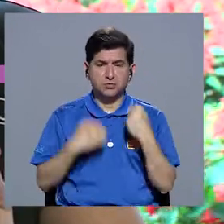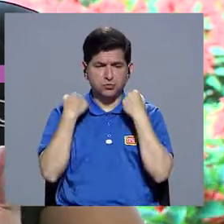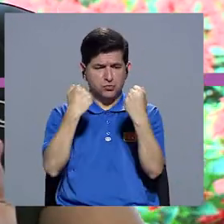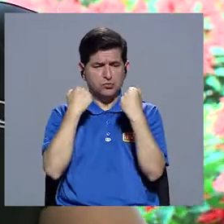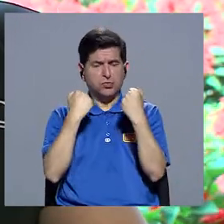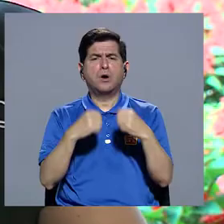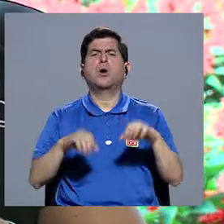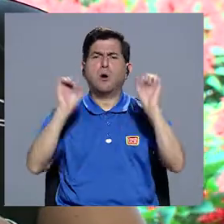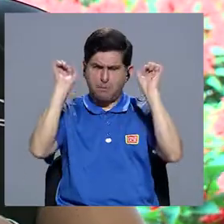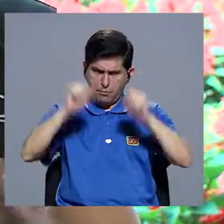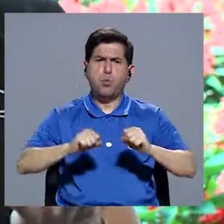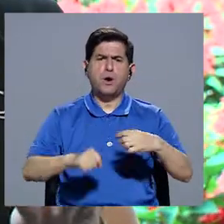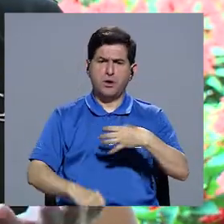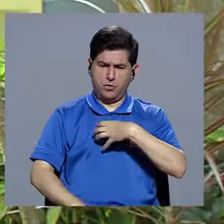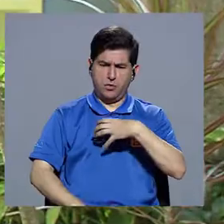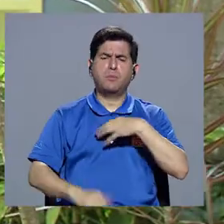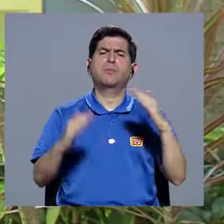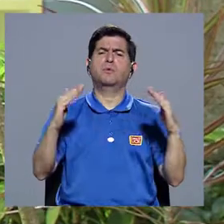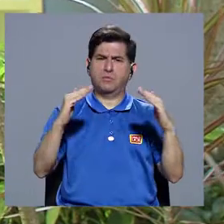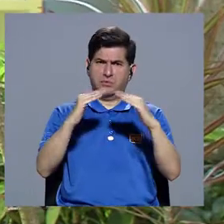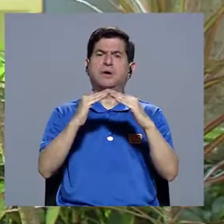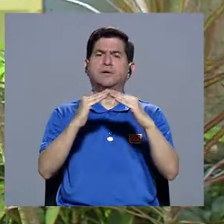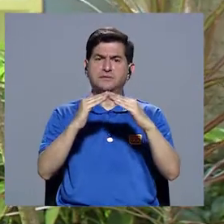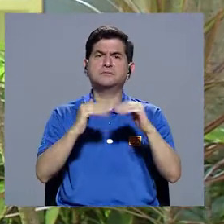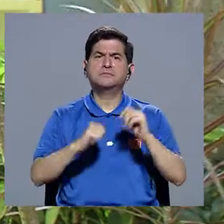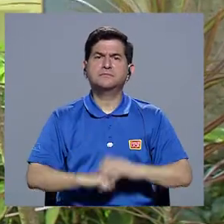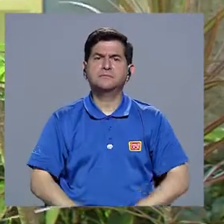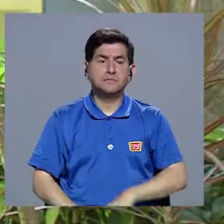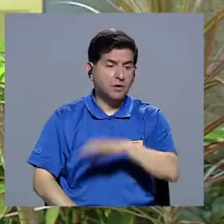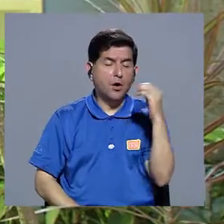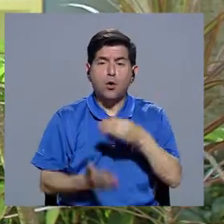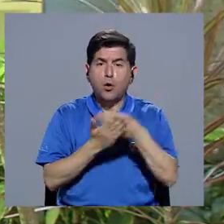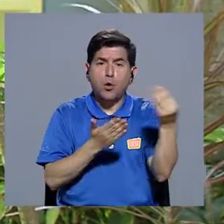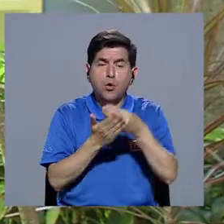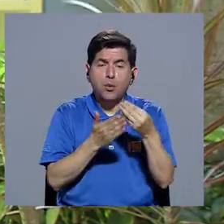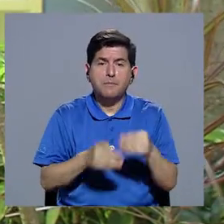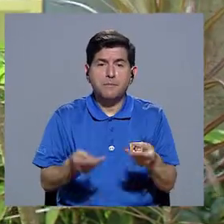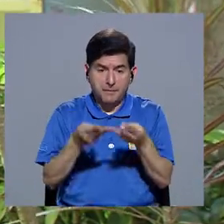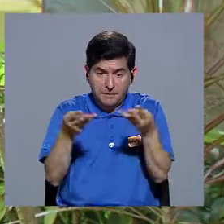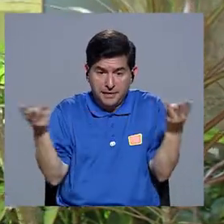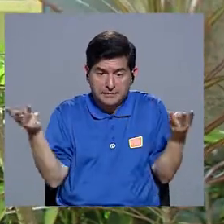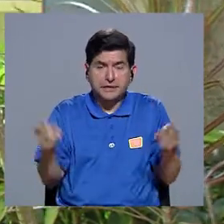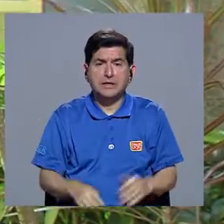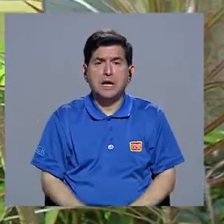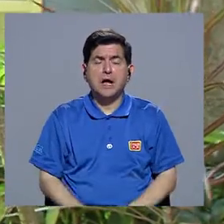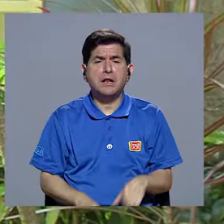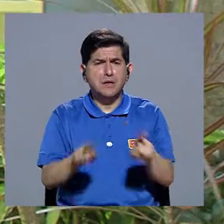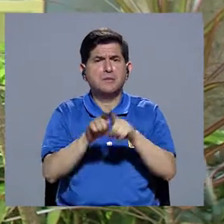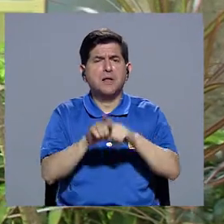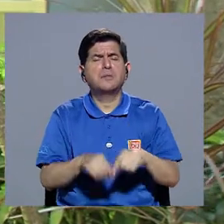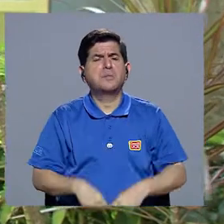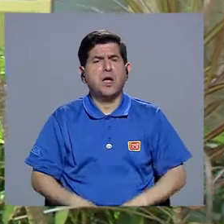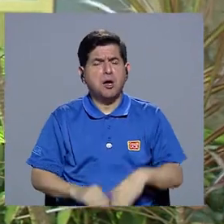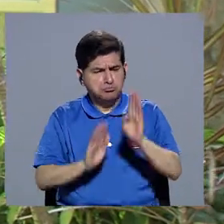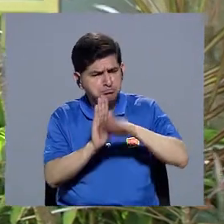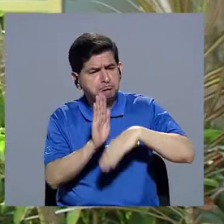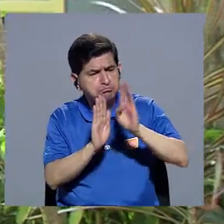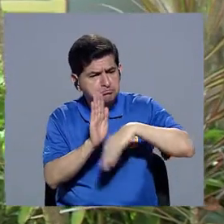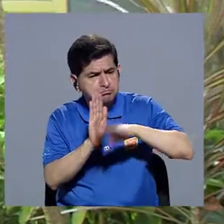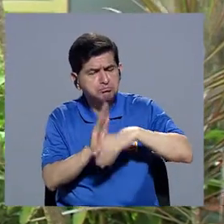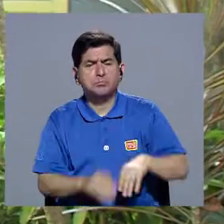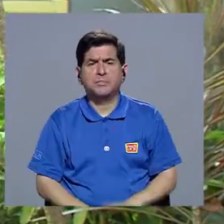realizar ejercicio desde su propio hogar, este, o comprar implementos que realmente son cómodos también, son baratitos. Ajá.